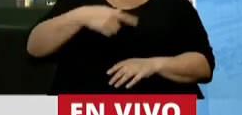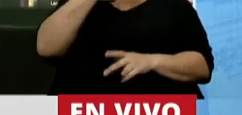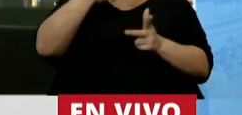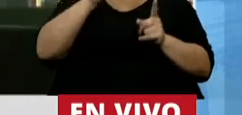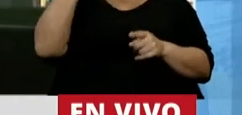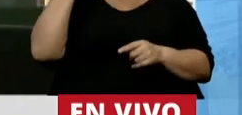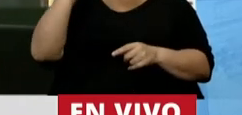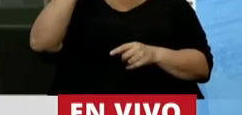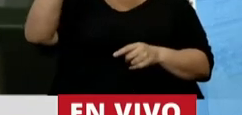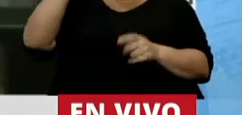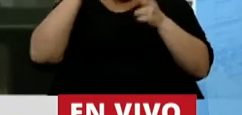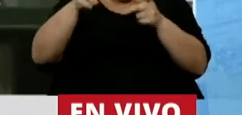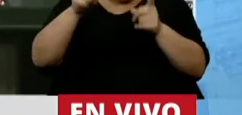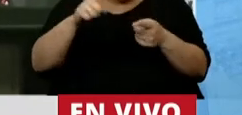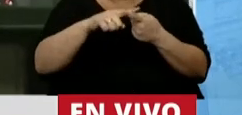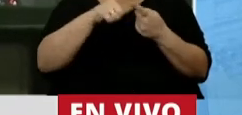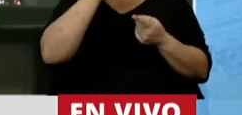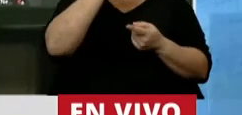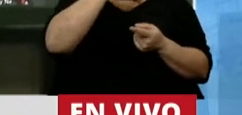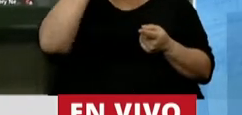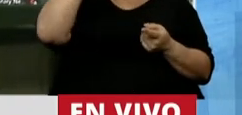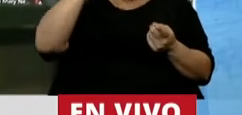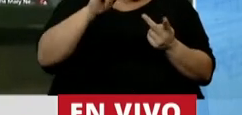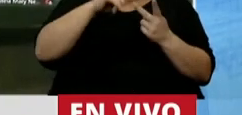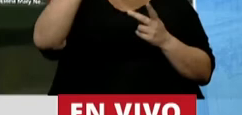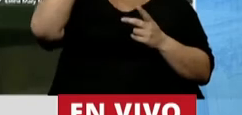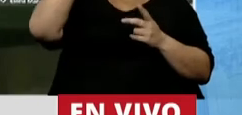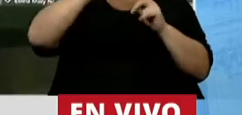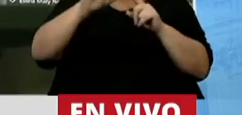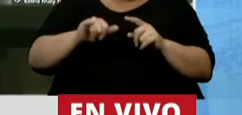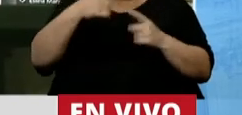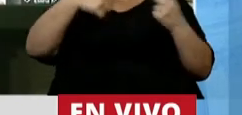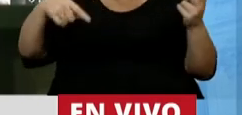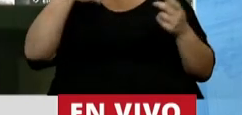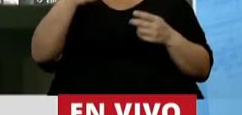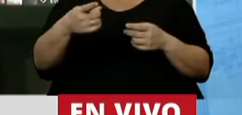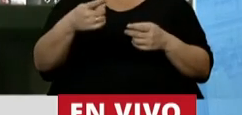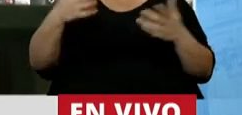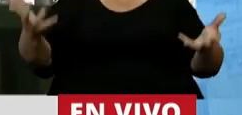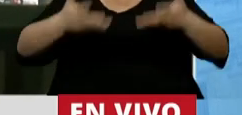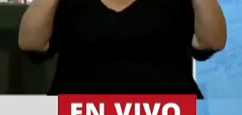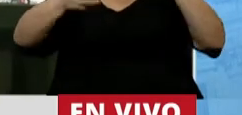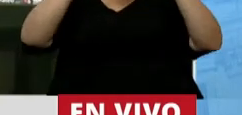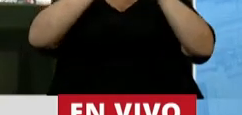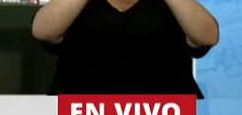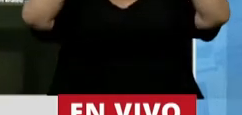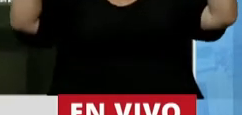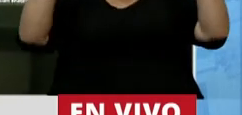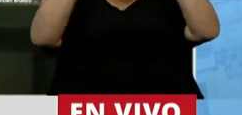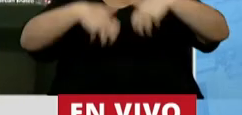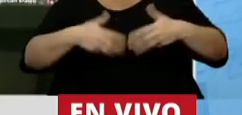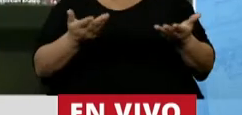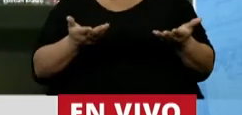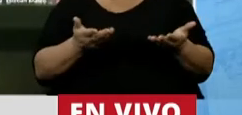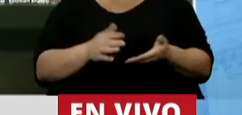ya lo dijeron aquí Cano, creo que Juez y Enrique, entre otros, de darle mucha pomposidad de nombre a sus iniciativas,